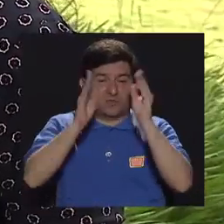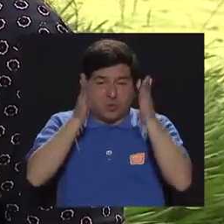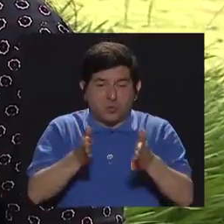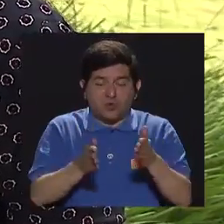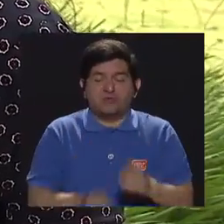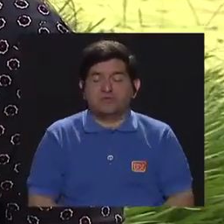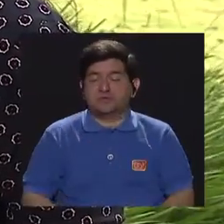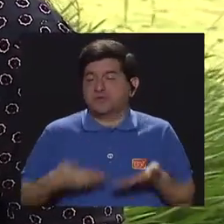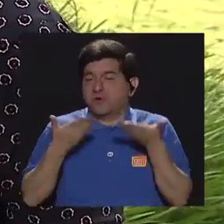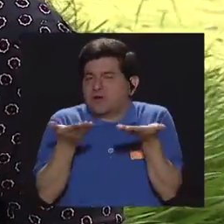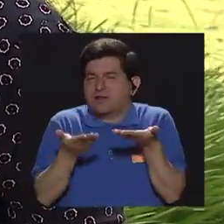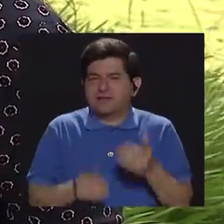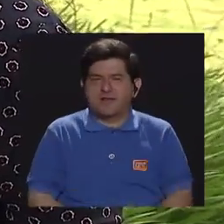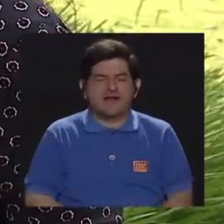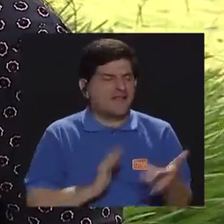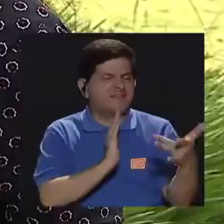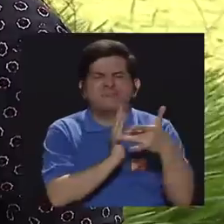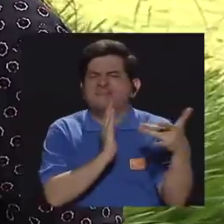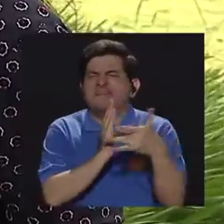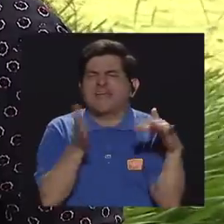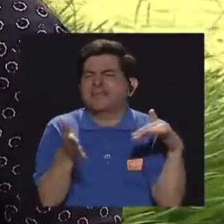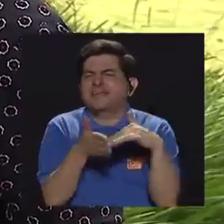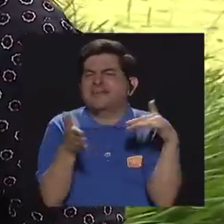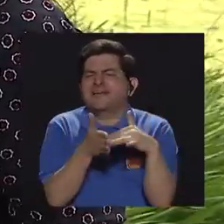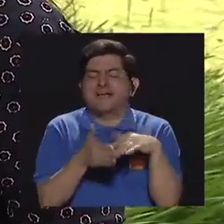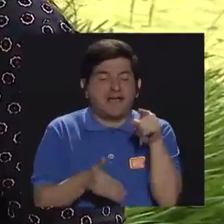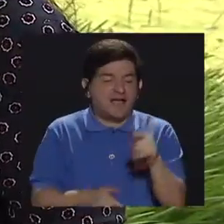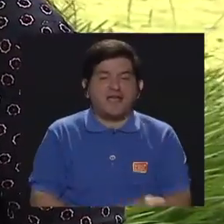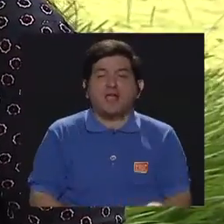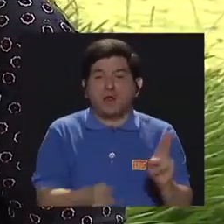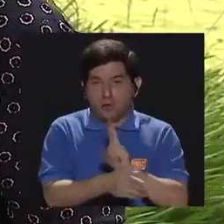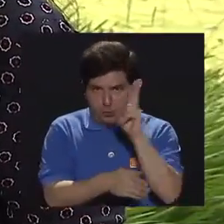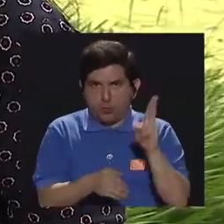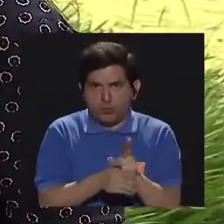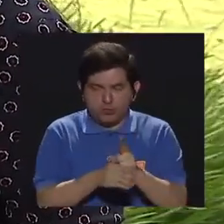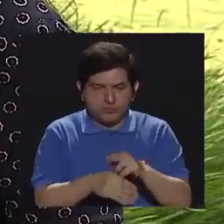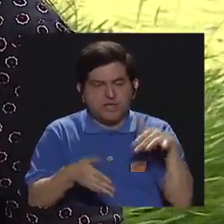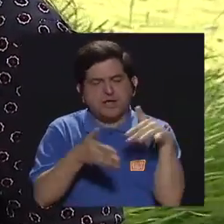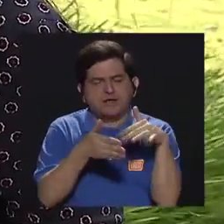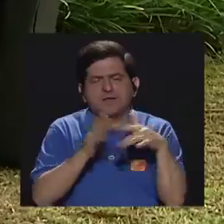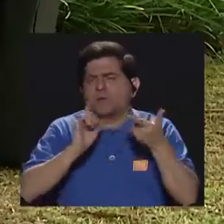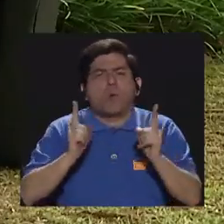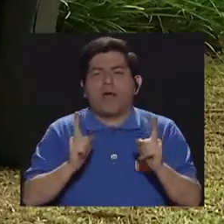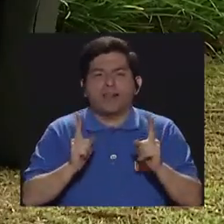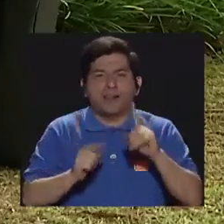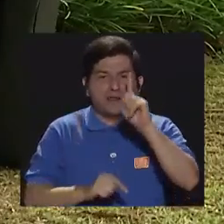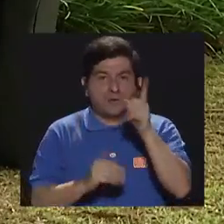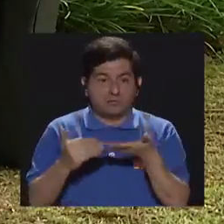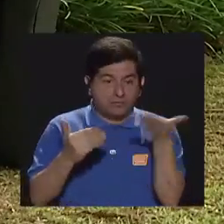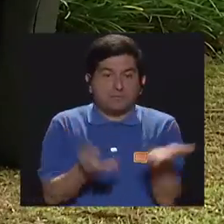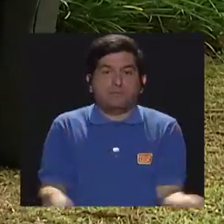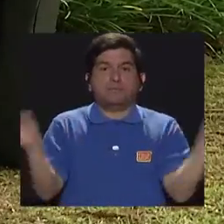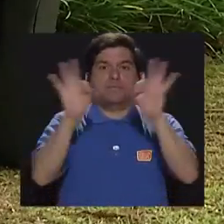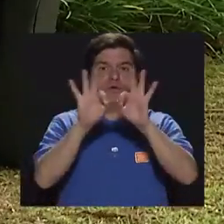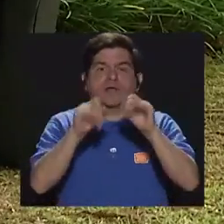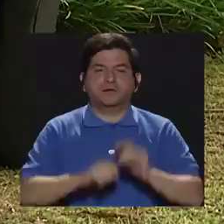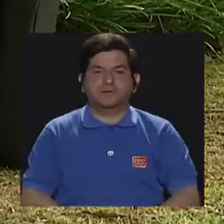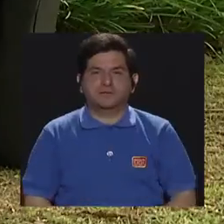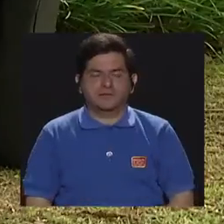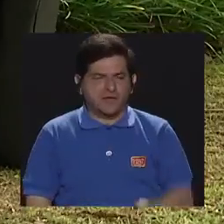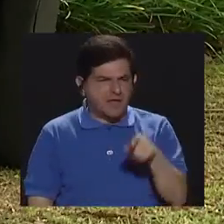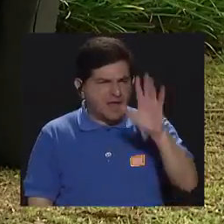son las técnicas de estudio que el niño está abordando para poder estudiar? Porque uno de los elementos importantes es,